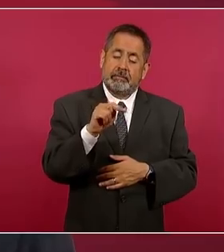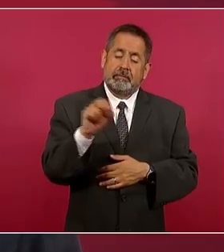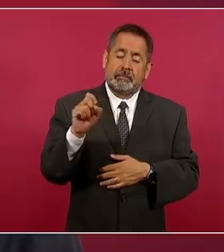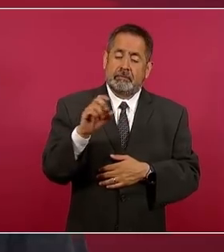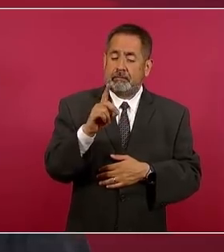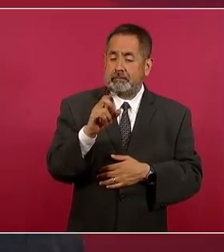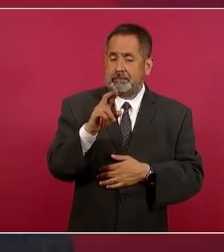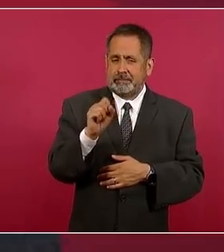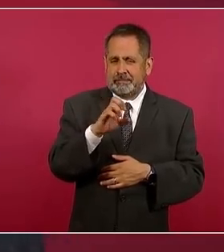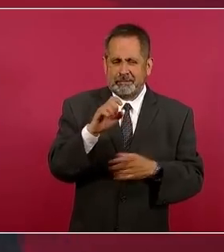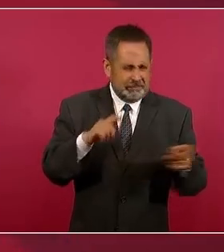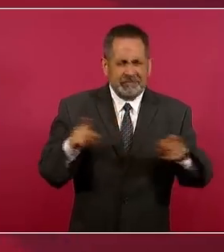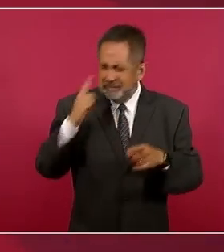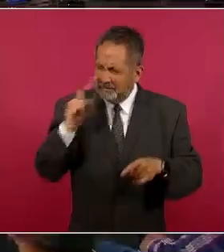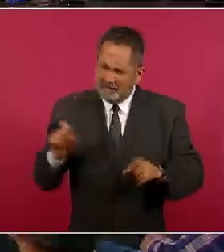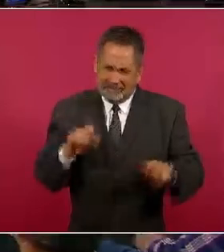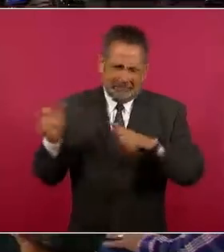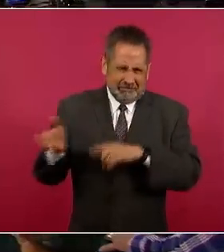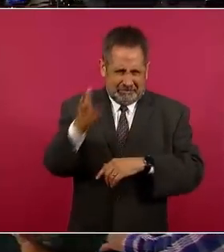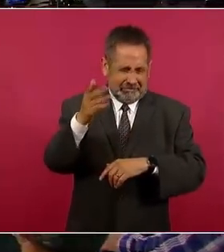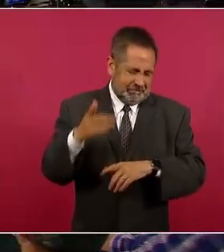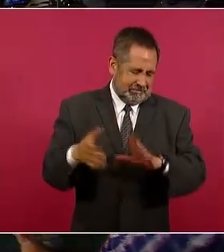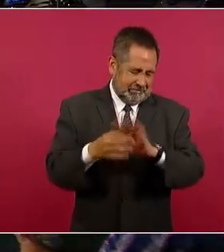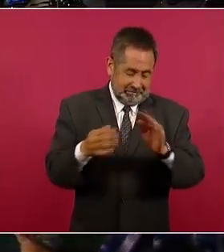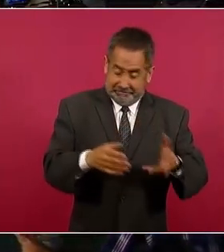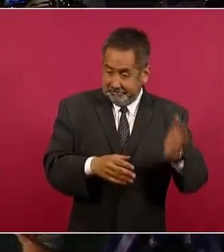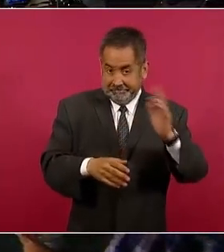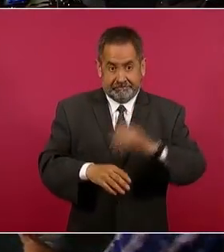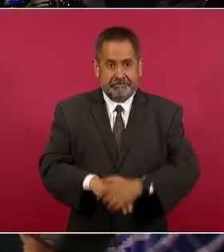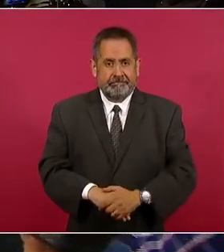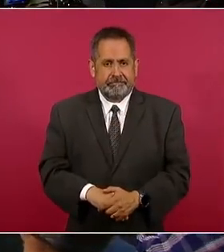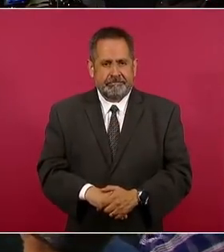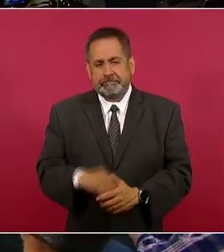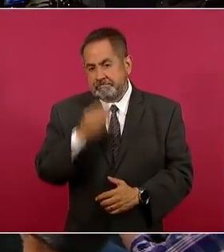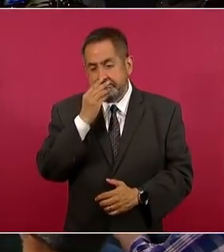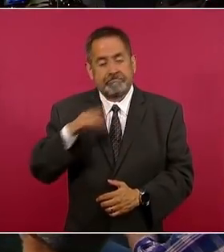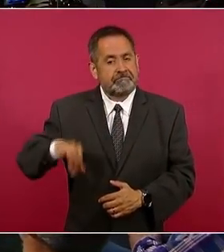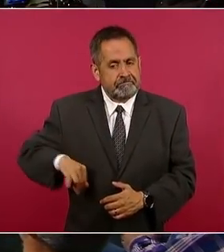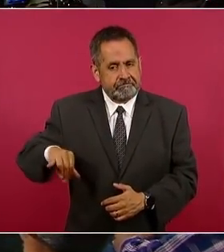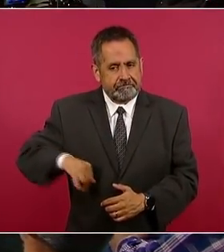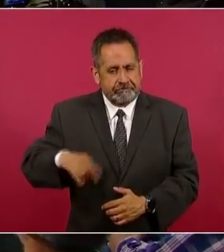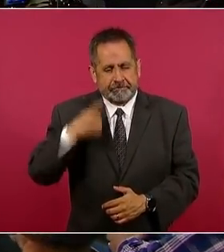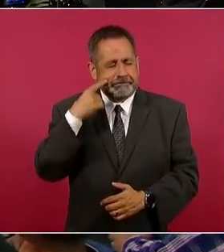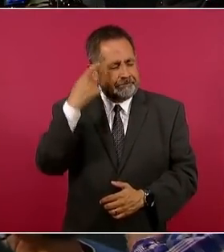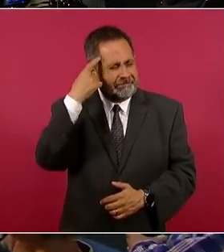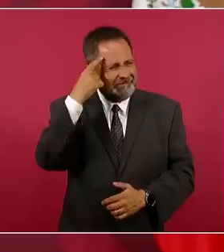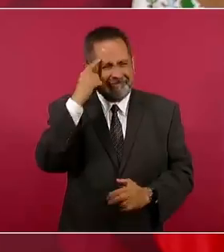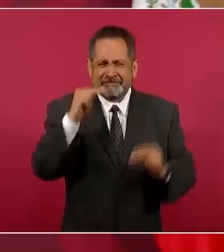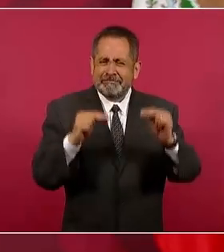eso sí, ponlo, porque está interesante, para que vean el nivel.